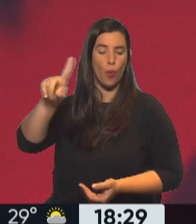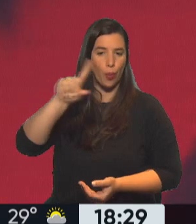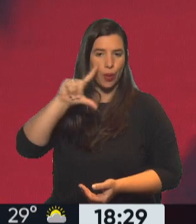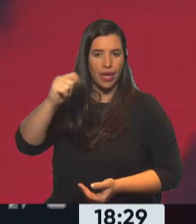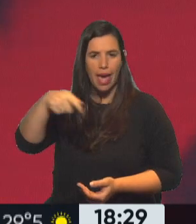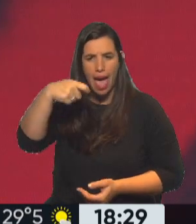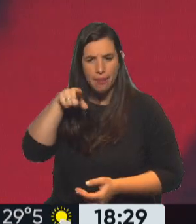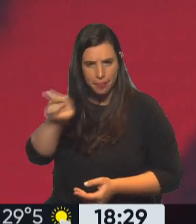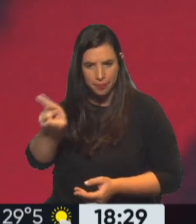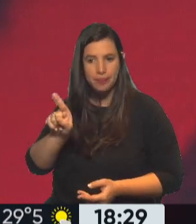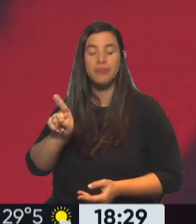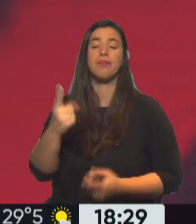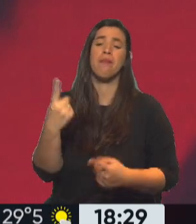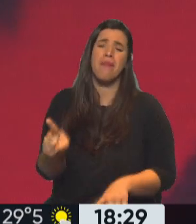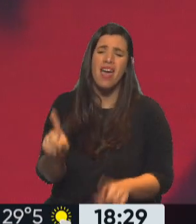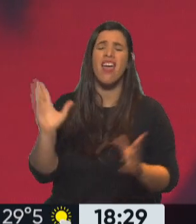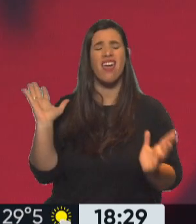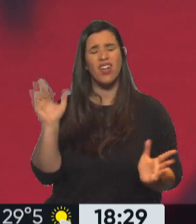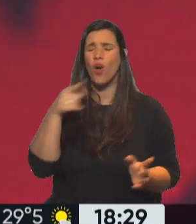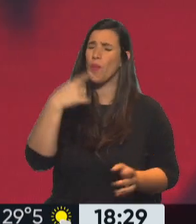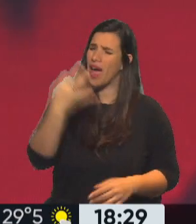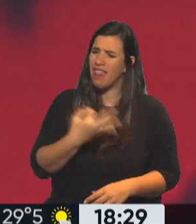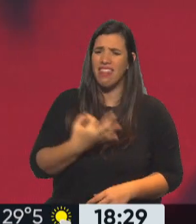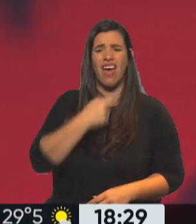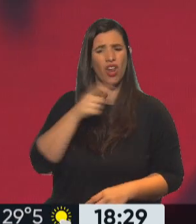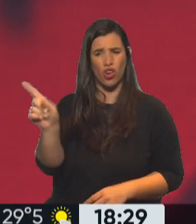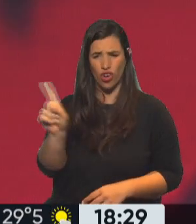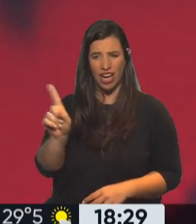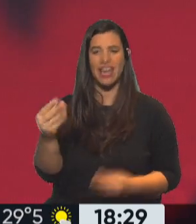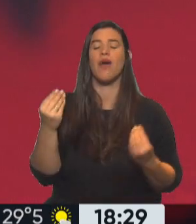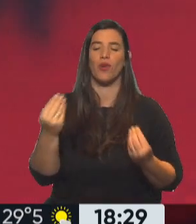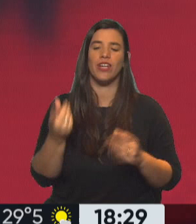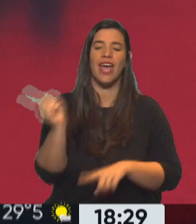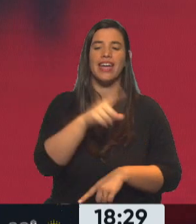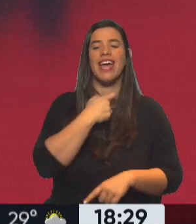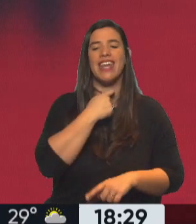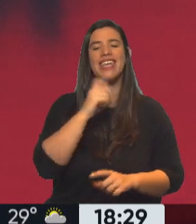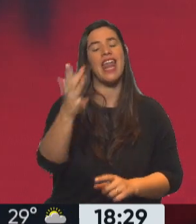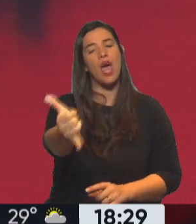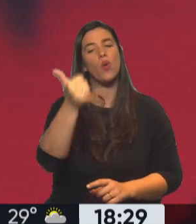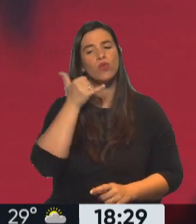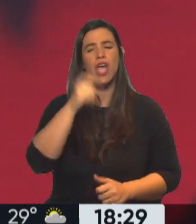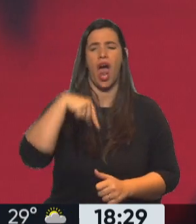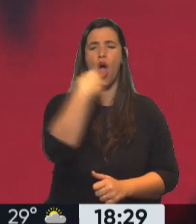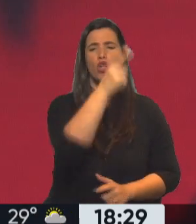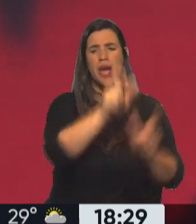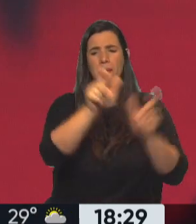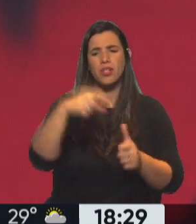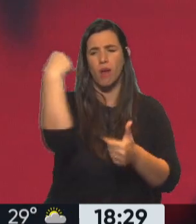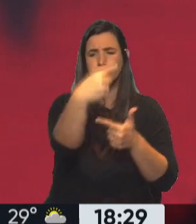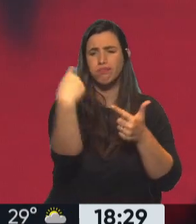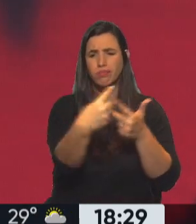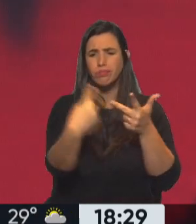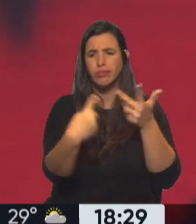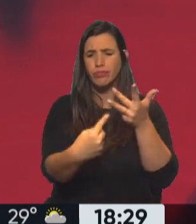realidad eso fue una excusa porque los que querían escuchar eran José María Núñez Carmona, Carlos Zanini, Amado Boudou, Rafael